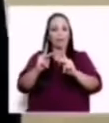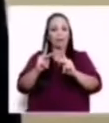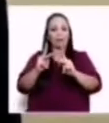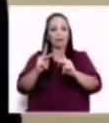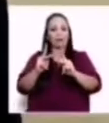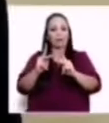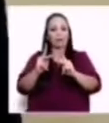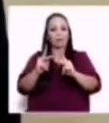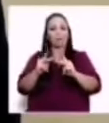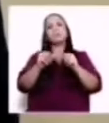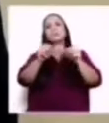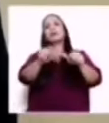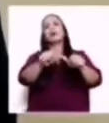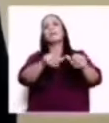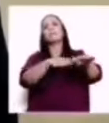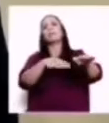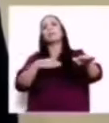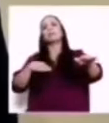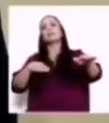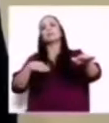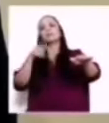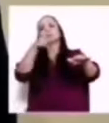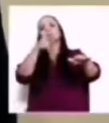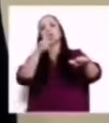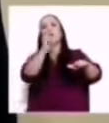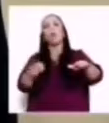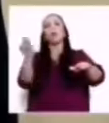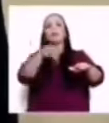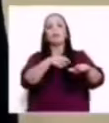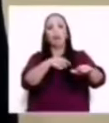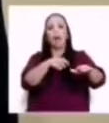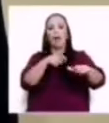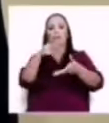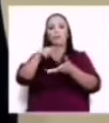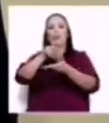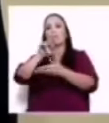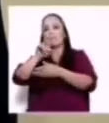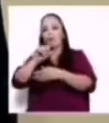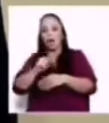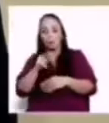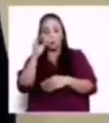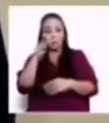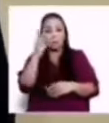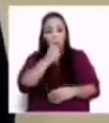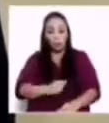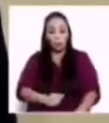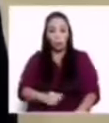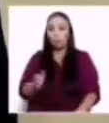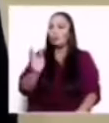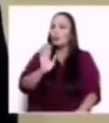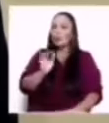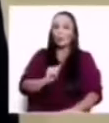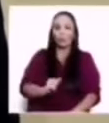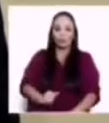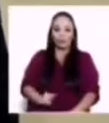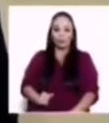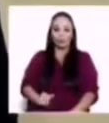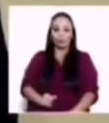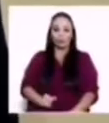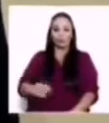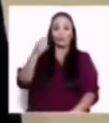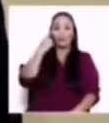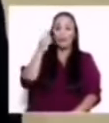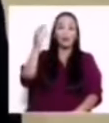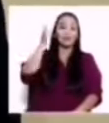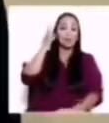que se hagan las presas ahí en la Guásima? ¿O tomar lo correcto? Es porque la señora de Purral, la señora de Crucitas, el